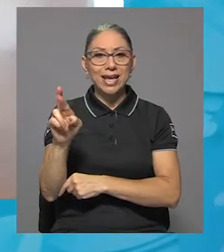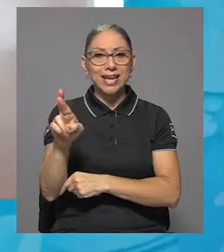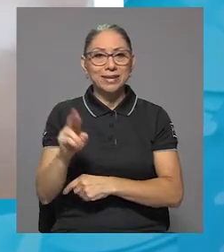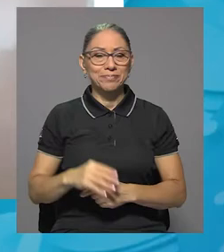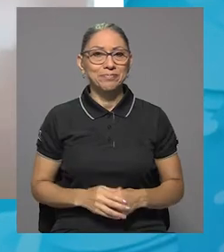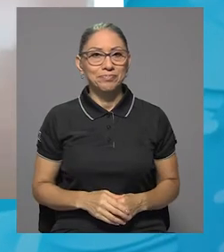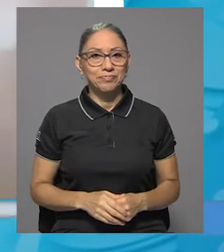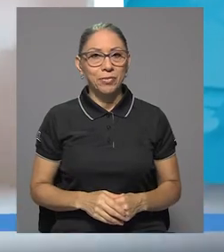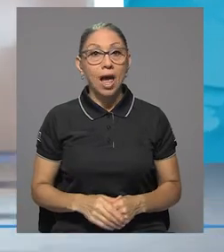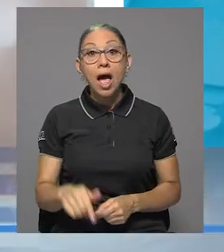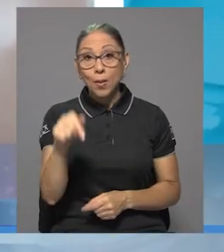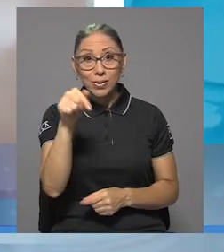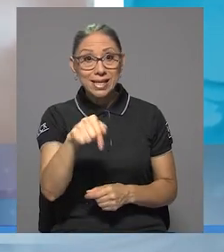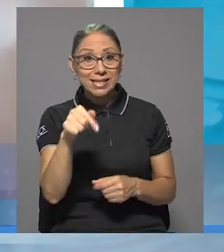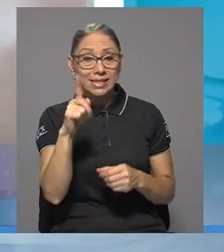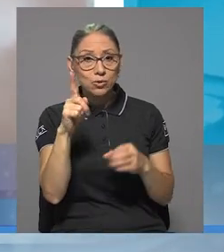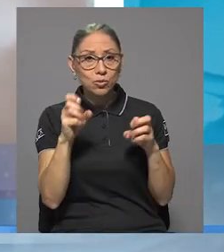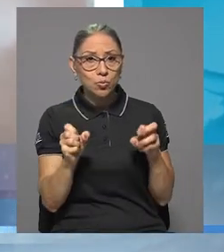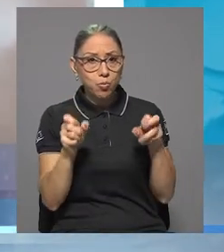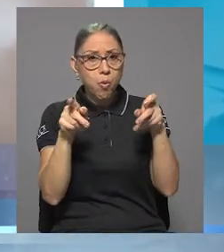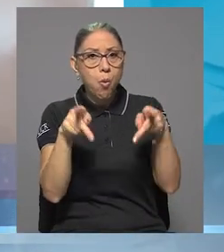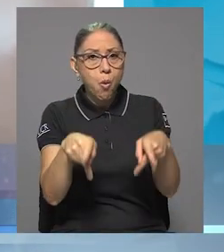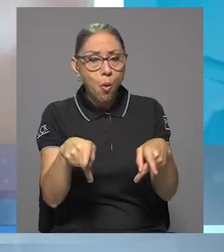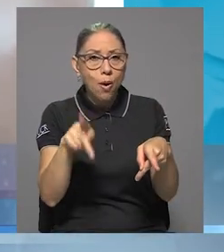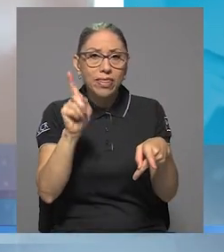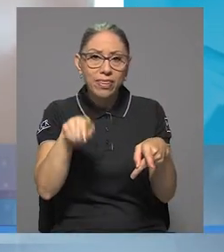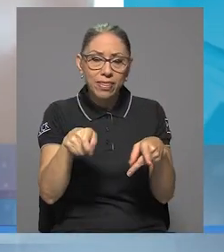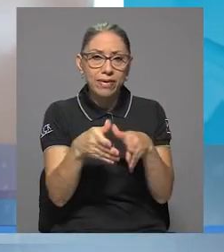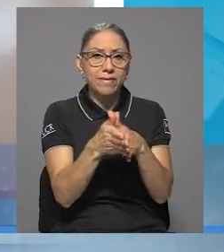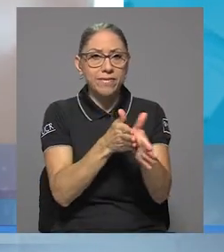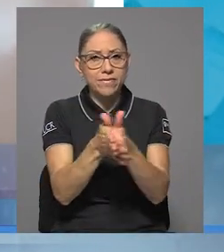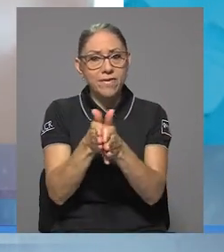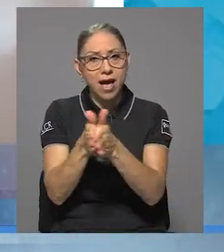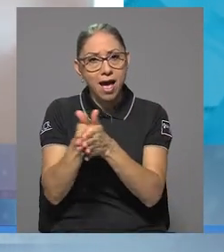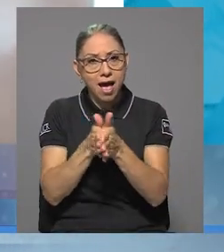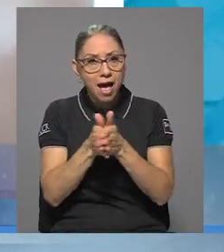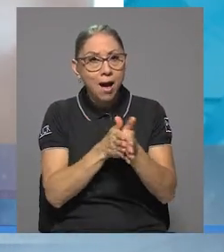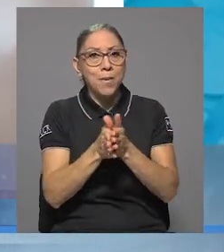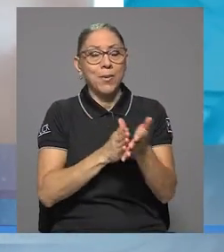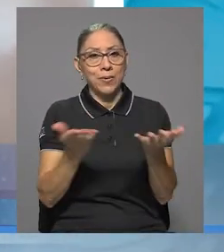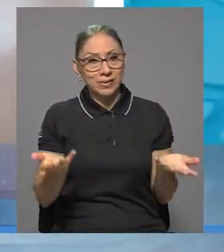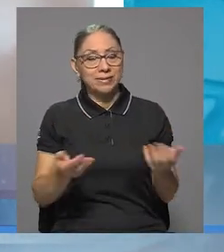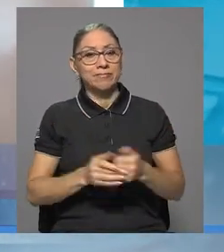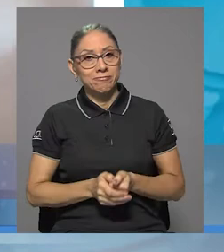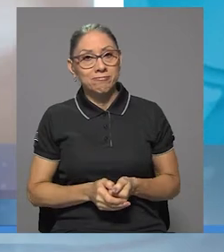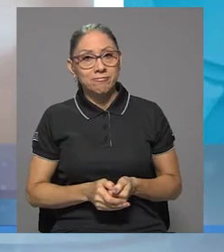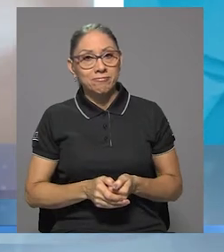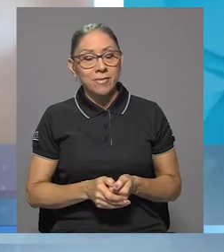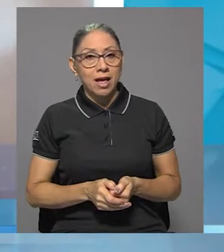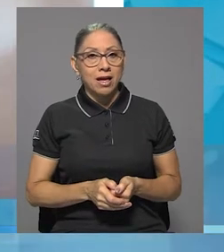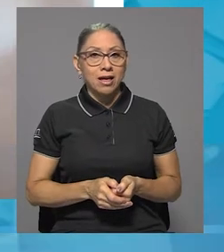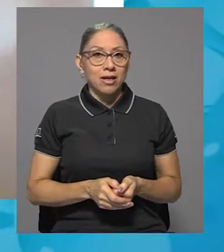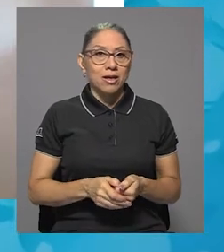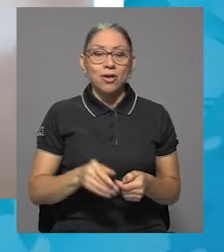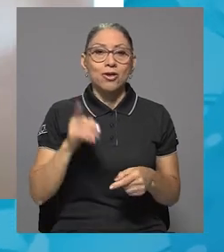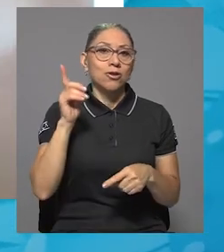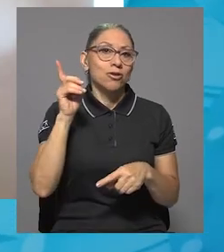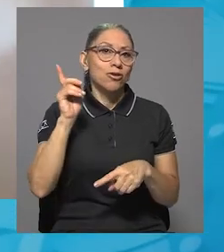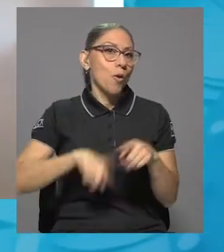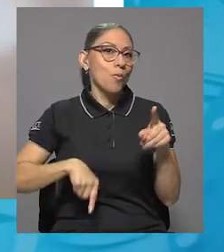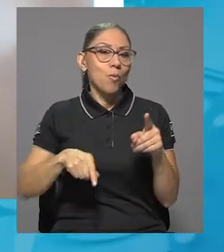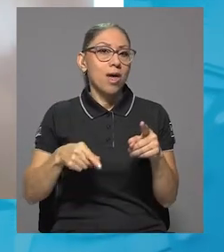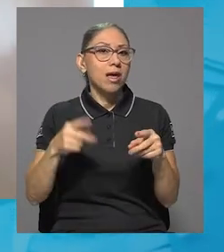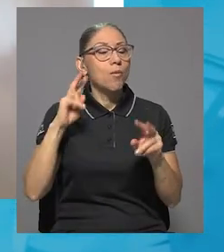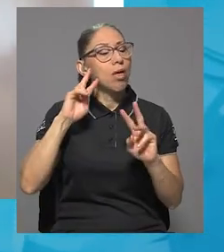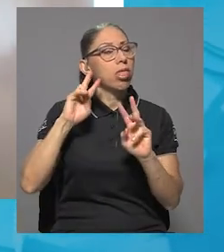Definitivamente es un espacio que hay que aprovechar, no voy a dejarla morir solo porque